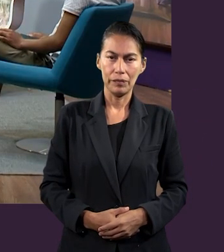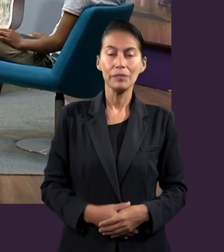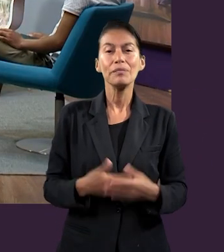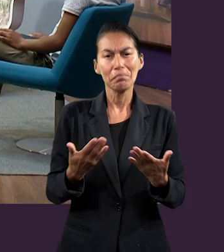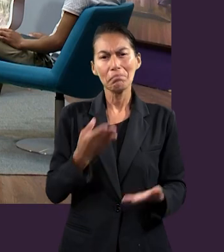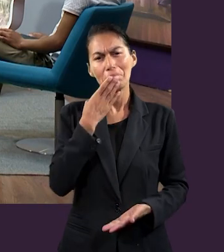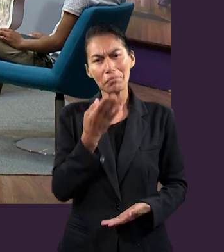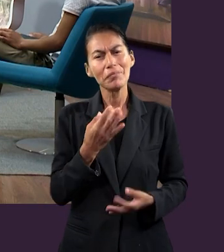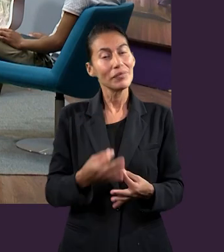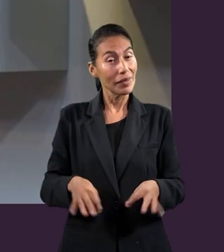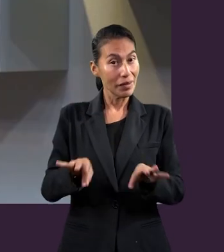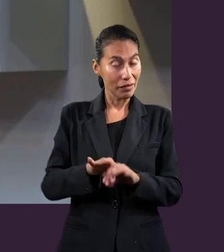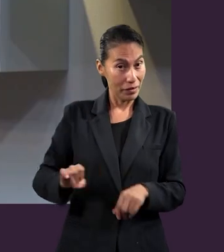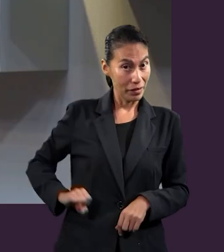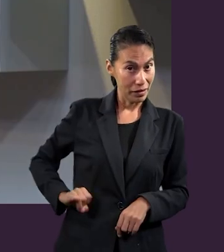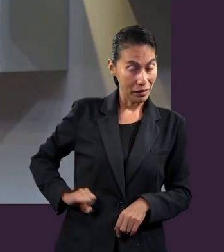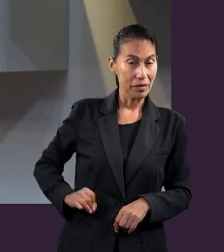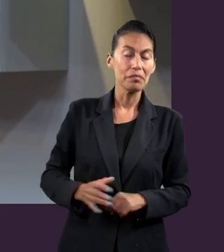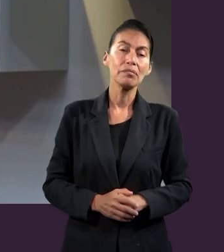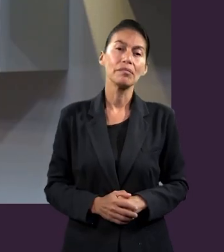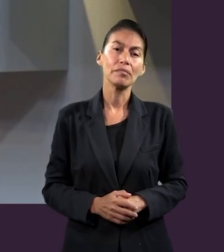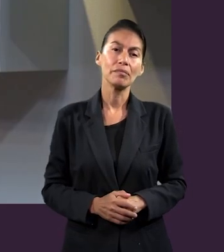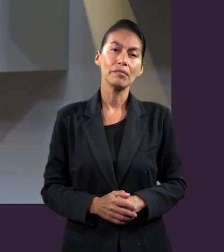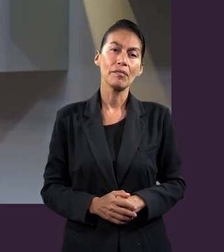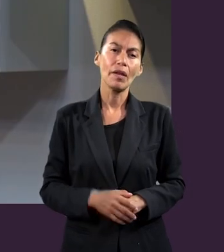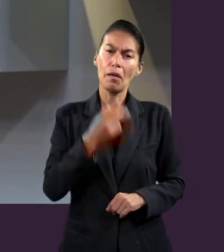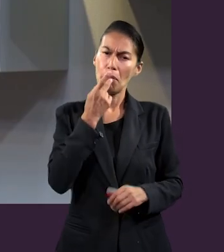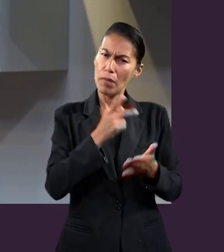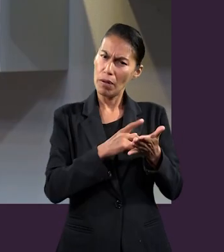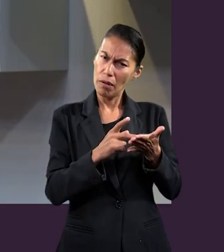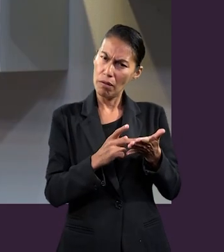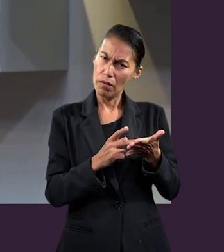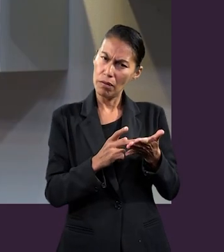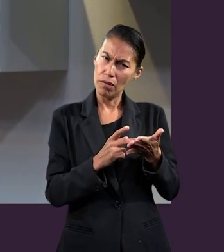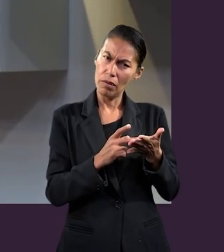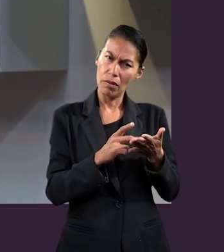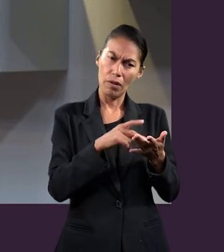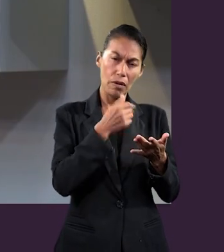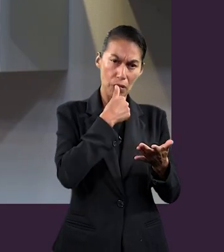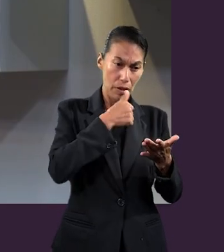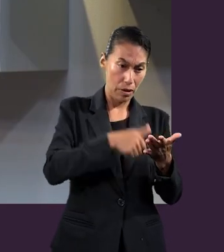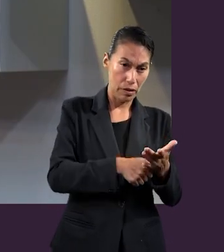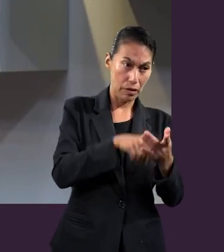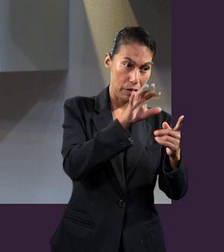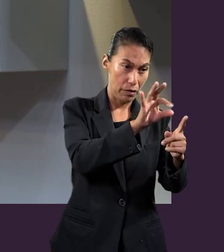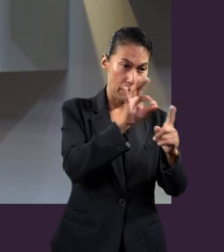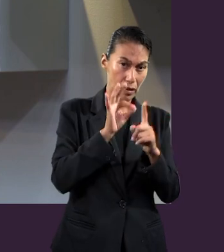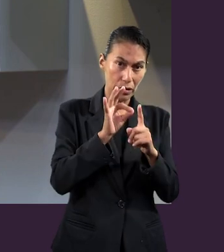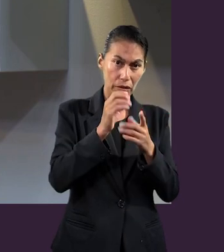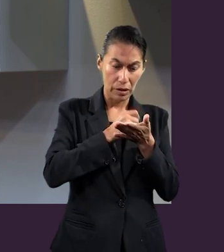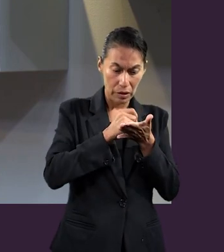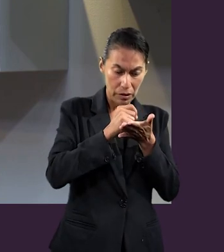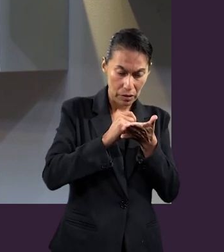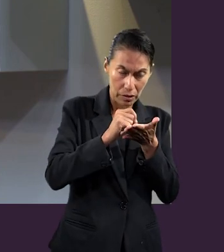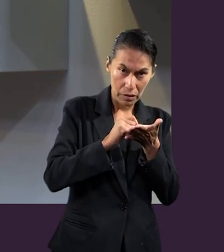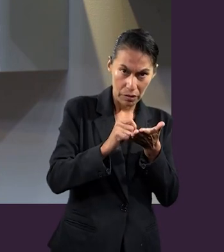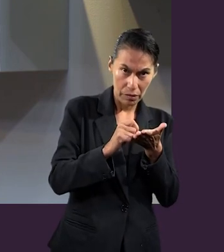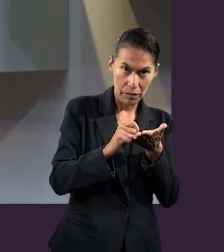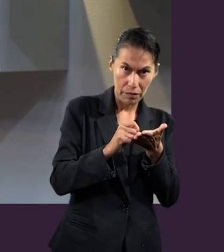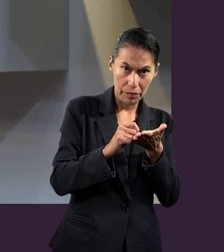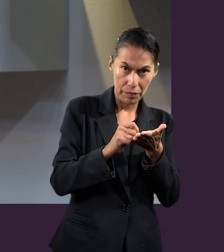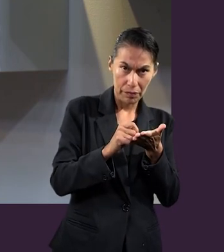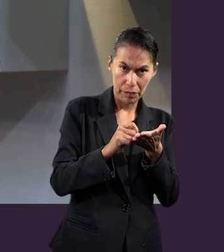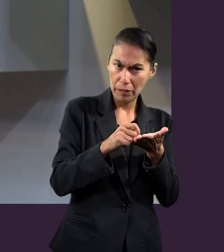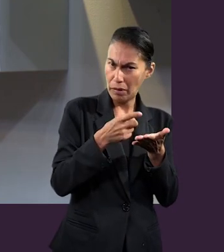Es bien interesante que Pablo, cuando escribe la epístola a los Efesios, él lo escribe como